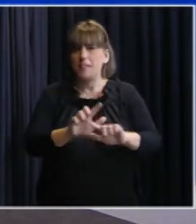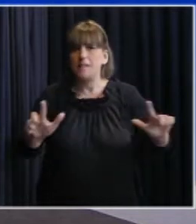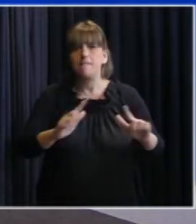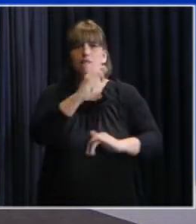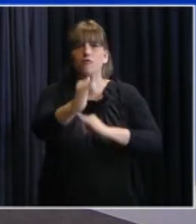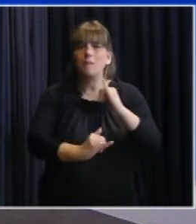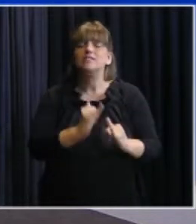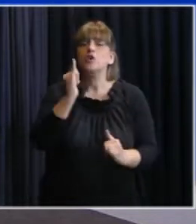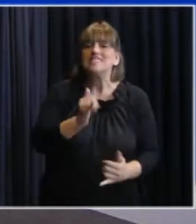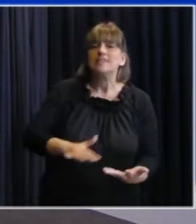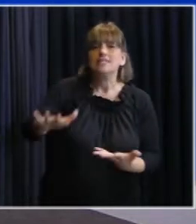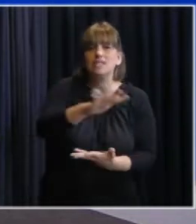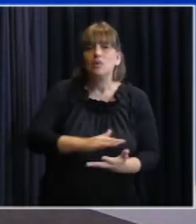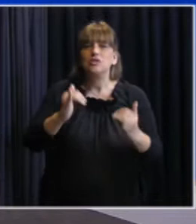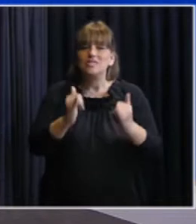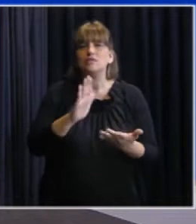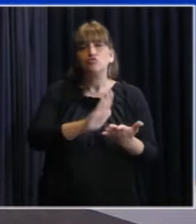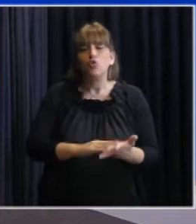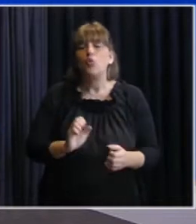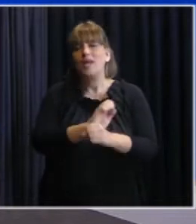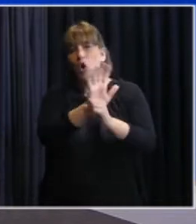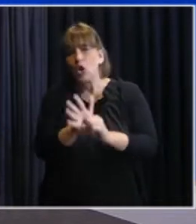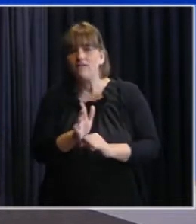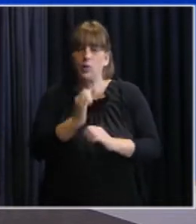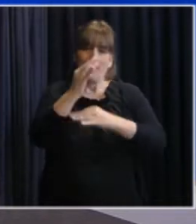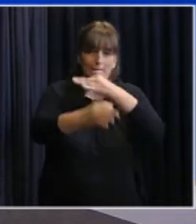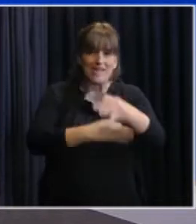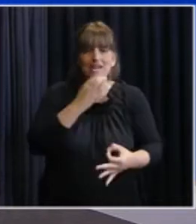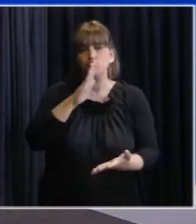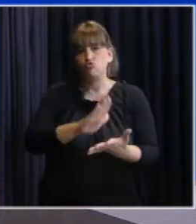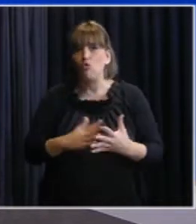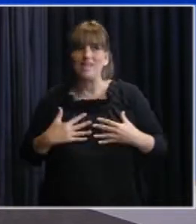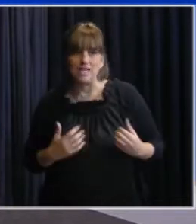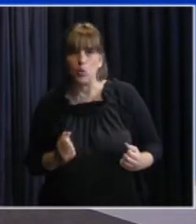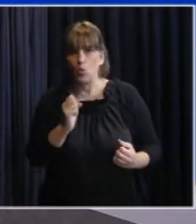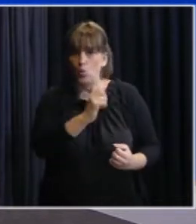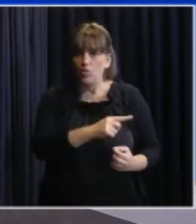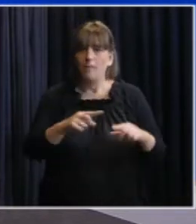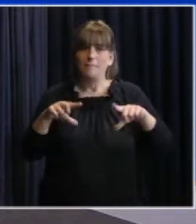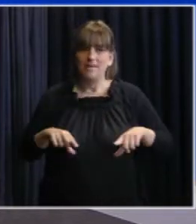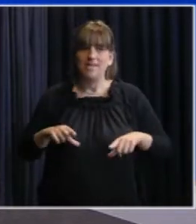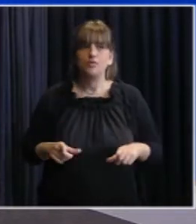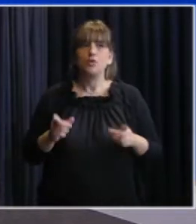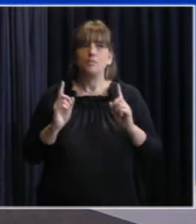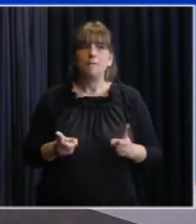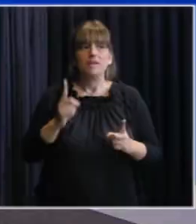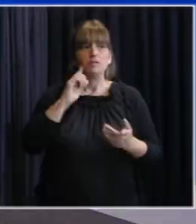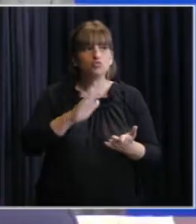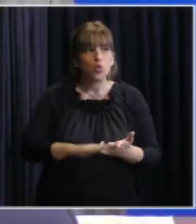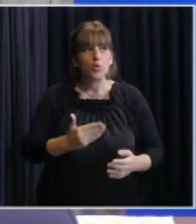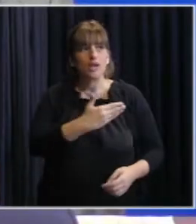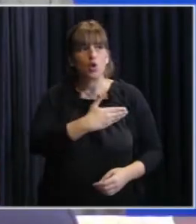sólo la situación a nivel epidemiológico que la va a dar el doctor Salinas sino también algunas medidas que el gobierno está